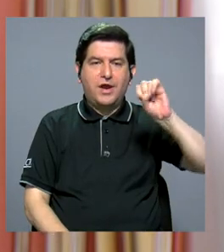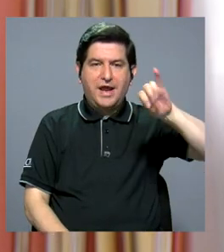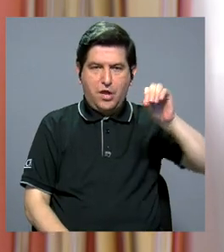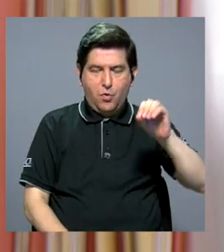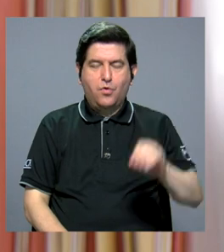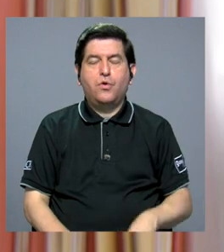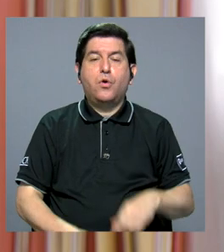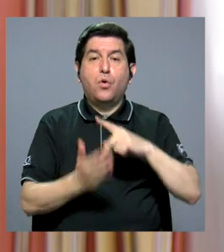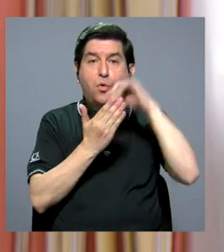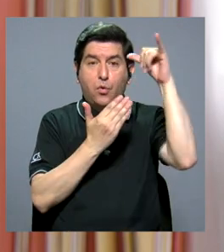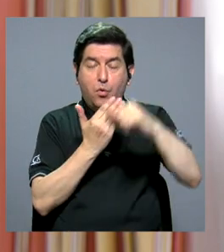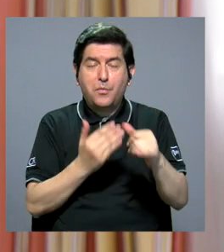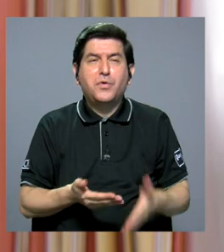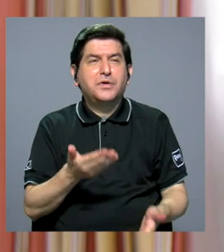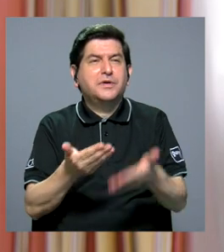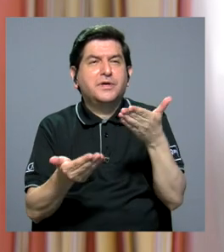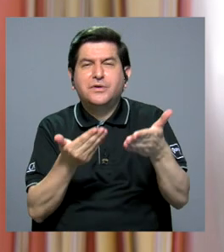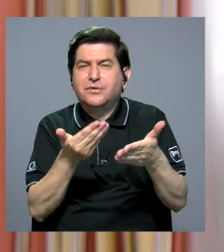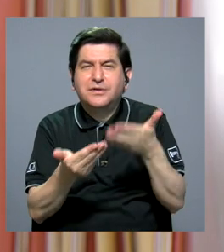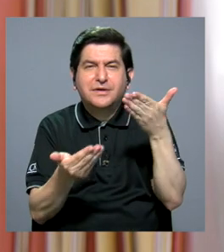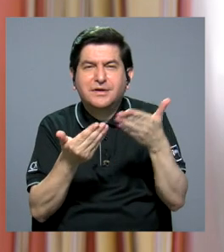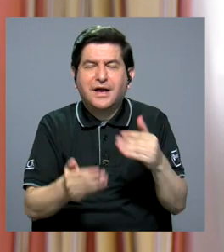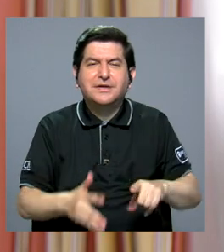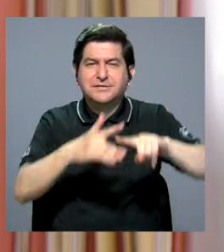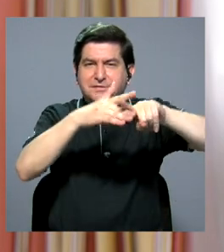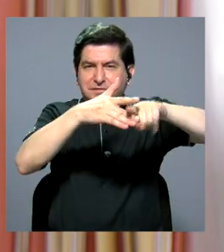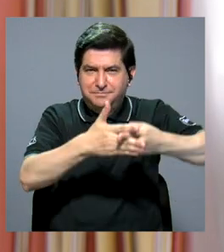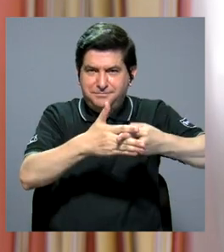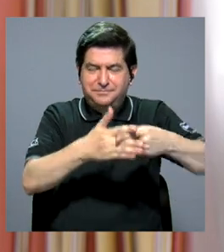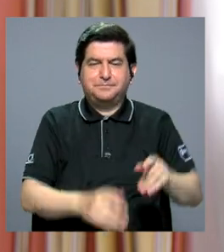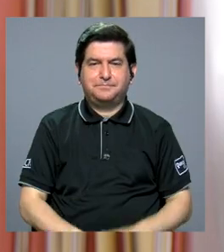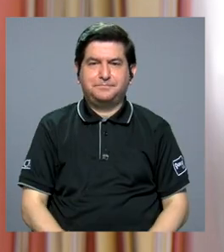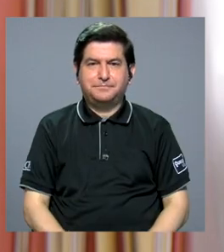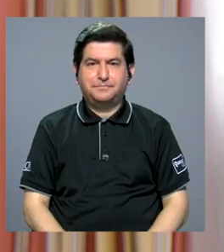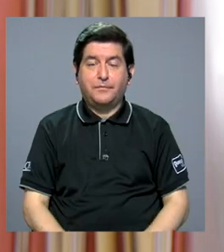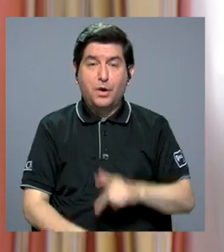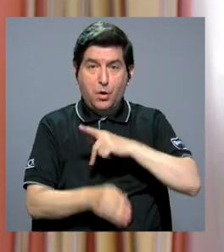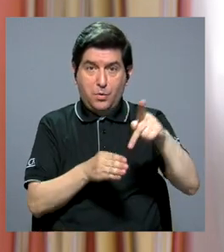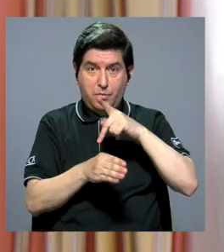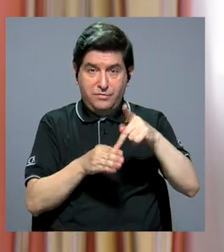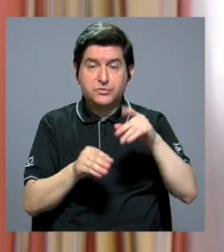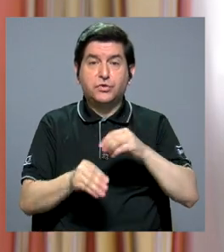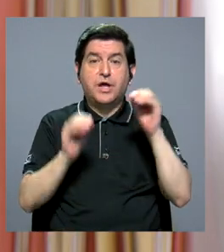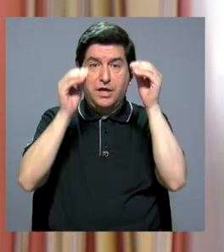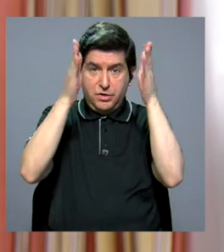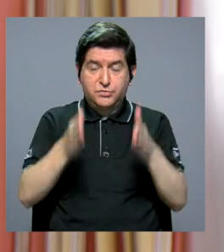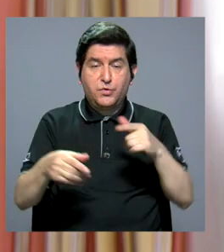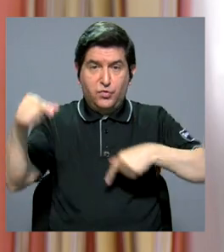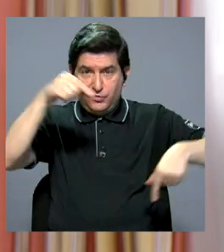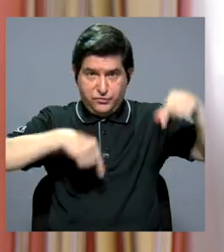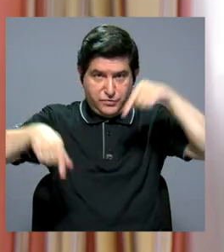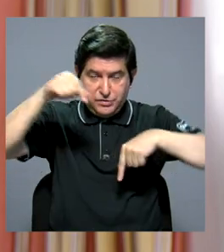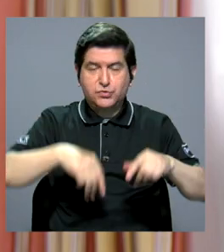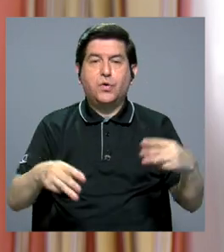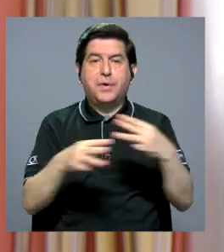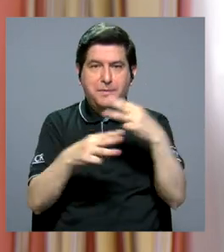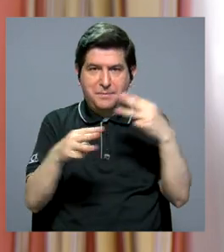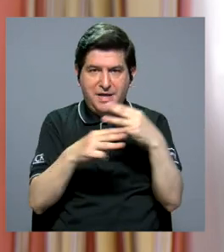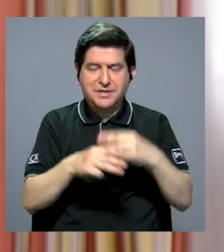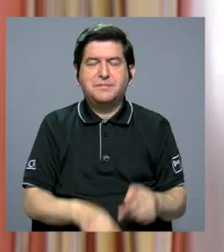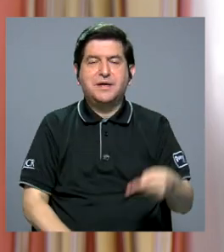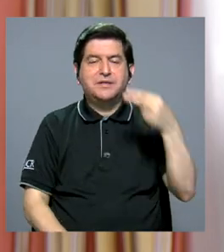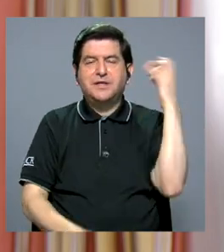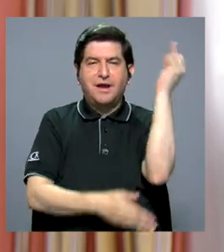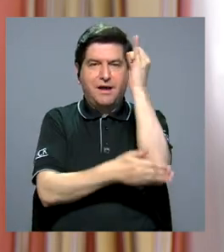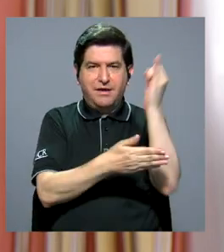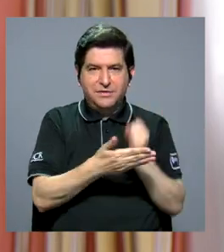Tenemos un proyecto que está a punto de comenzar, el cual profesionales, profesores de química, matemática, de historia del